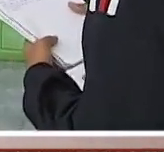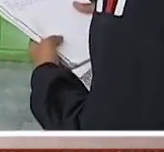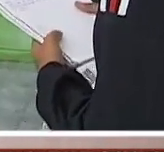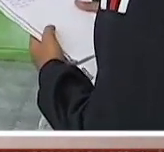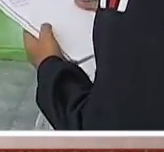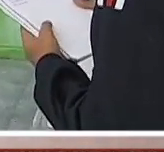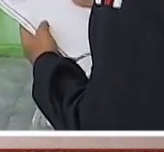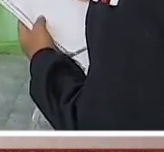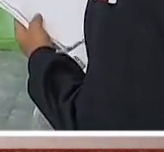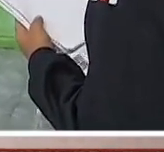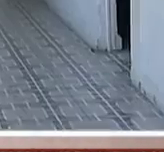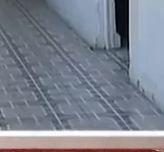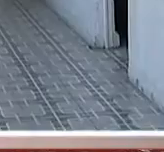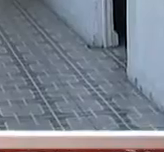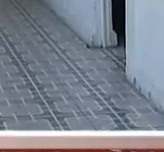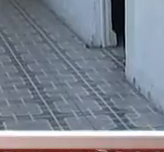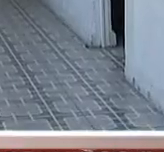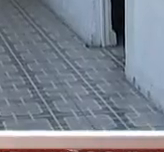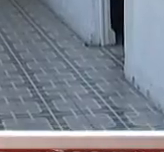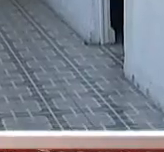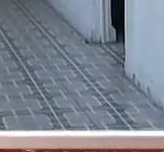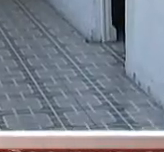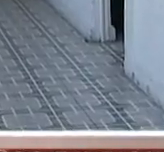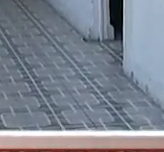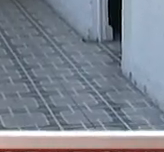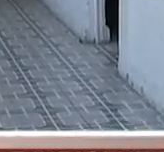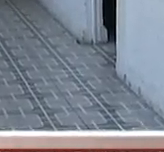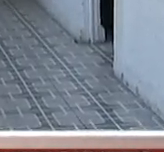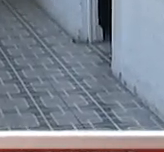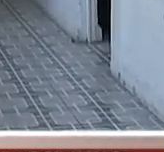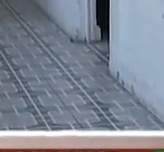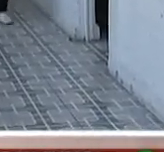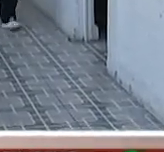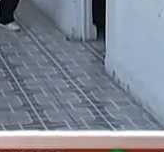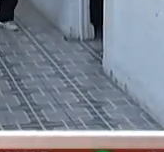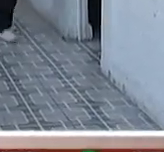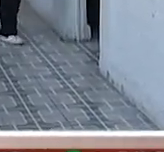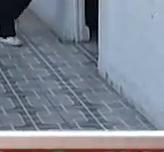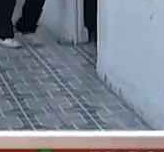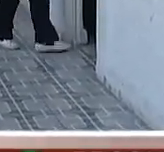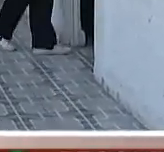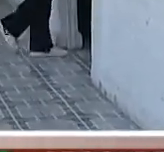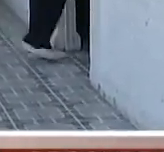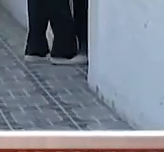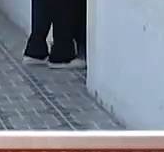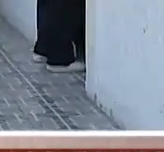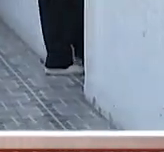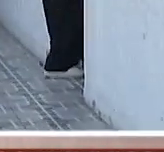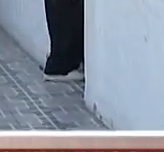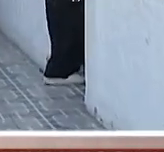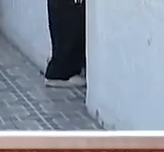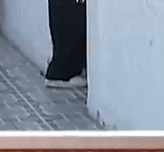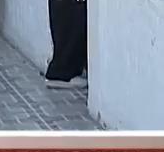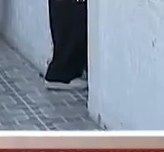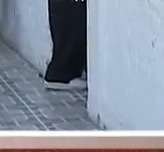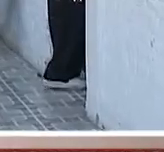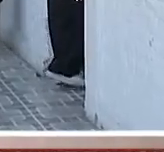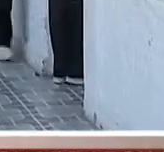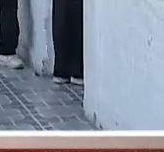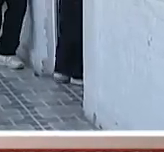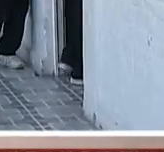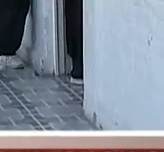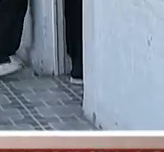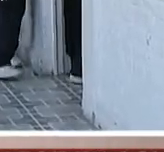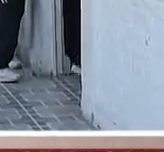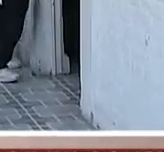Secretaría de Seguridad del Distrito Federal, ahora Ciudad de México, para vigilar justamente que no haya entorpecimiento